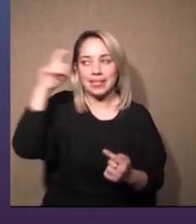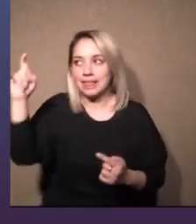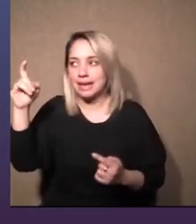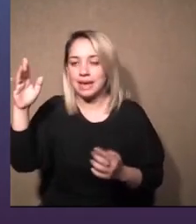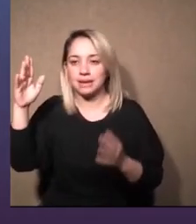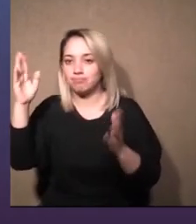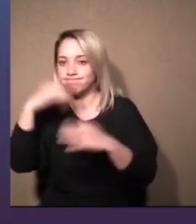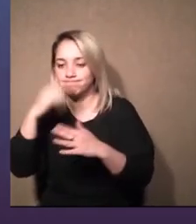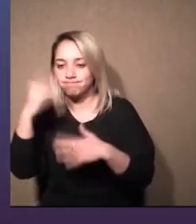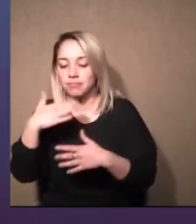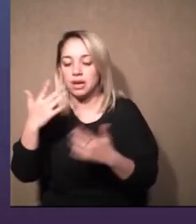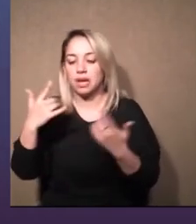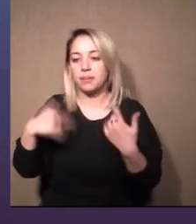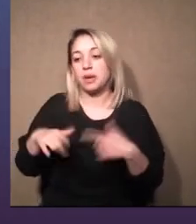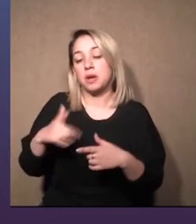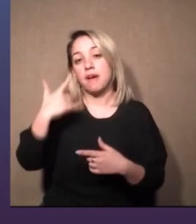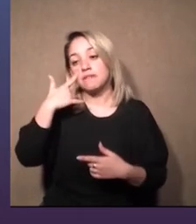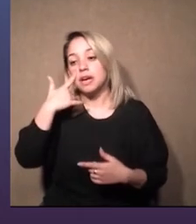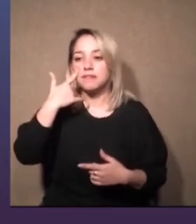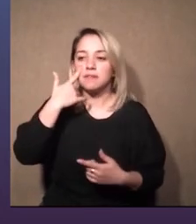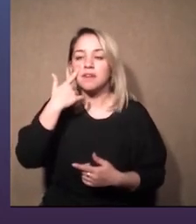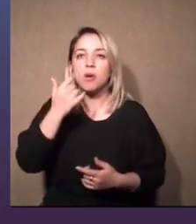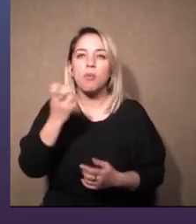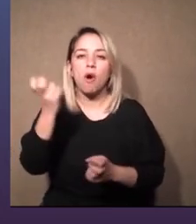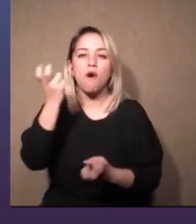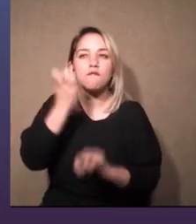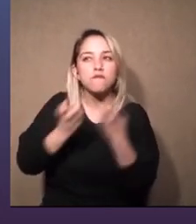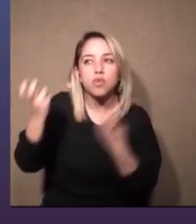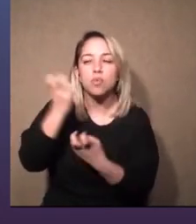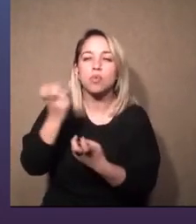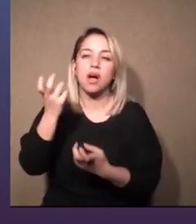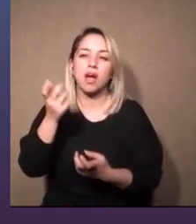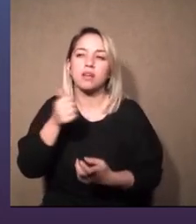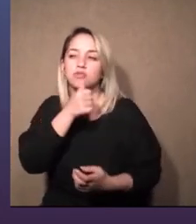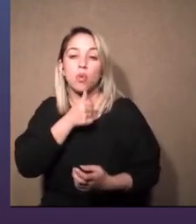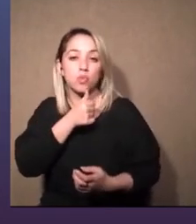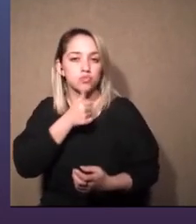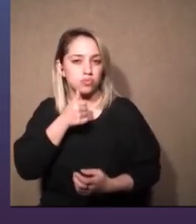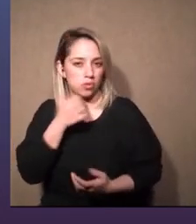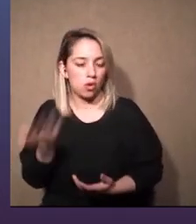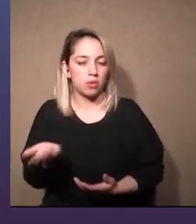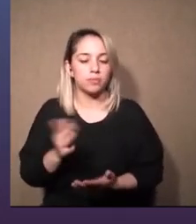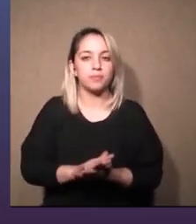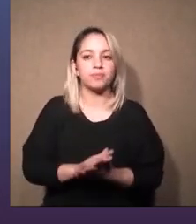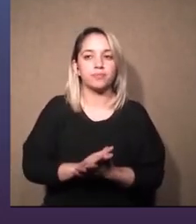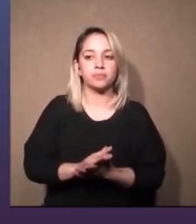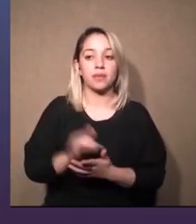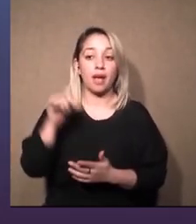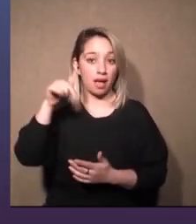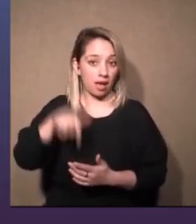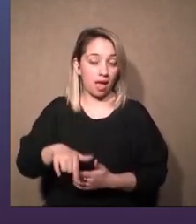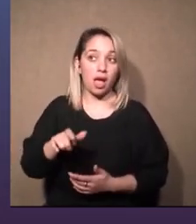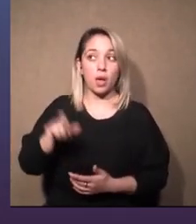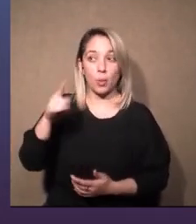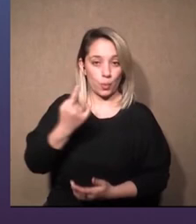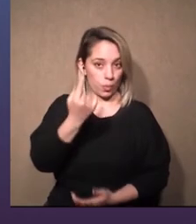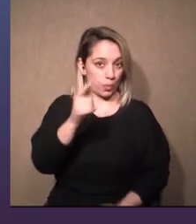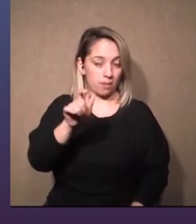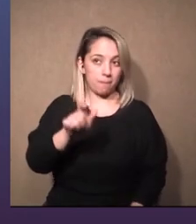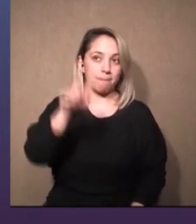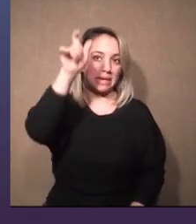ver cómo lo podemos solucionar y ahí sí influye mucho si tenemos un diseñador de acá que